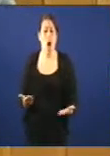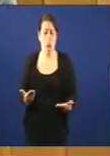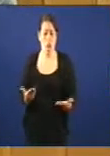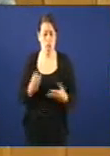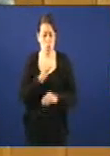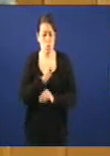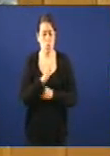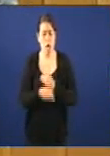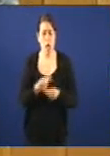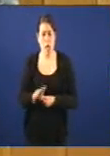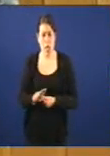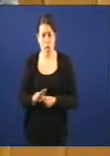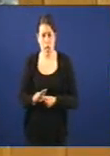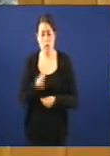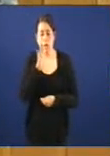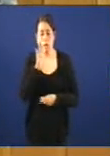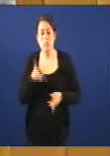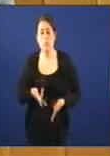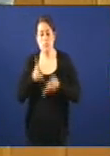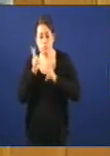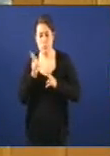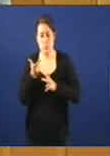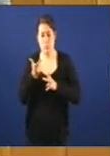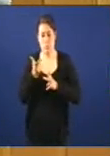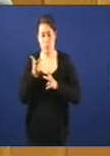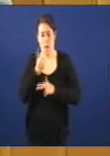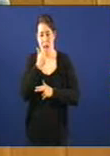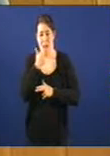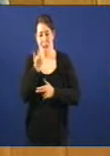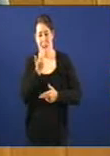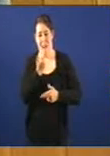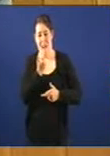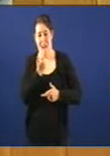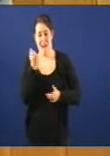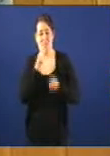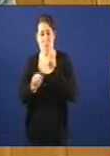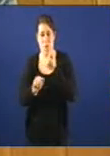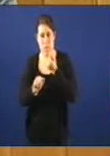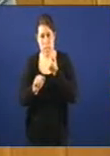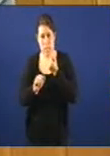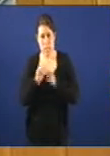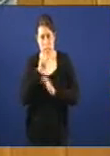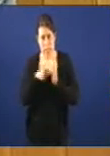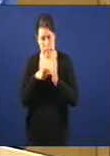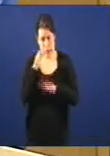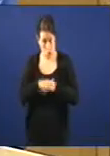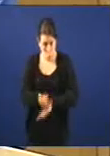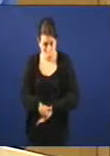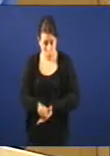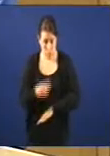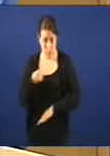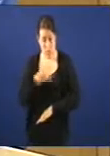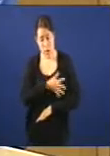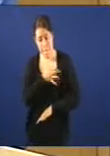por que permiten actitudes ilícitas da conserveira, e ademais que nos explique actitude e actividade do